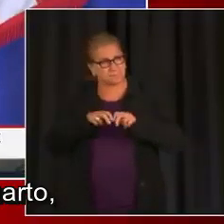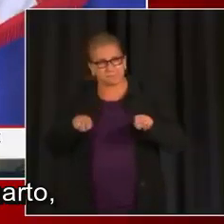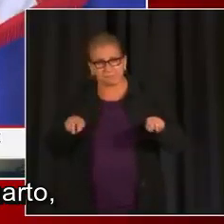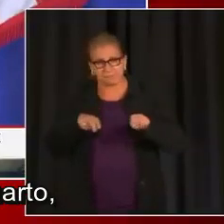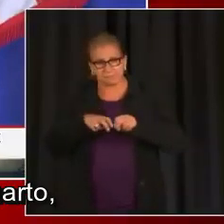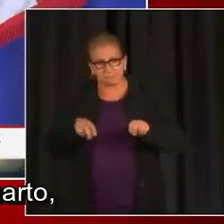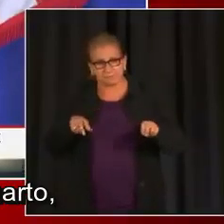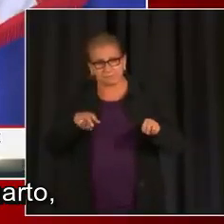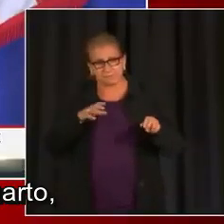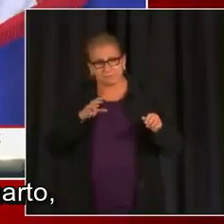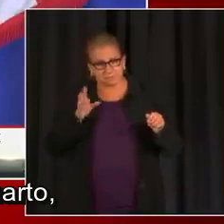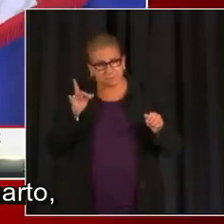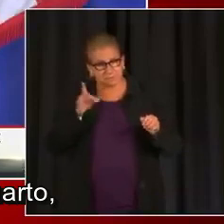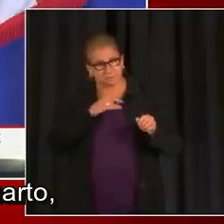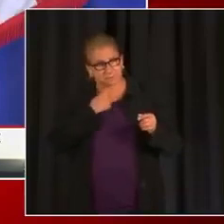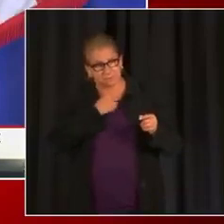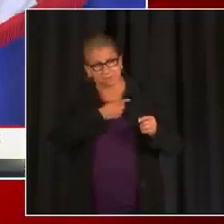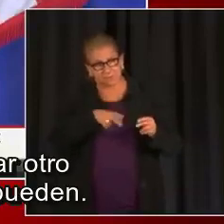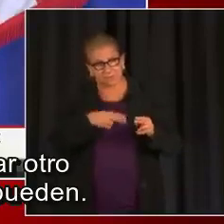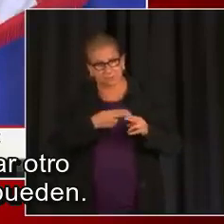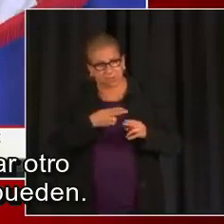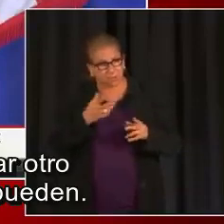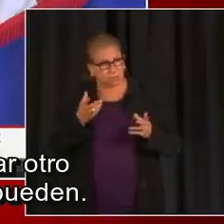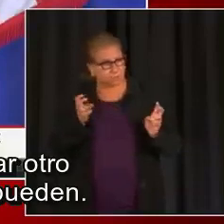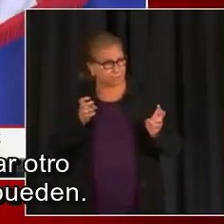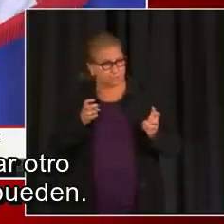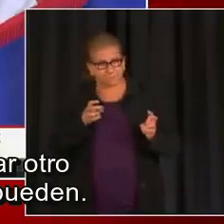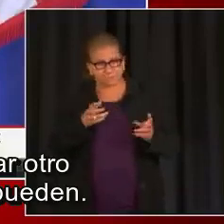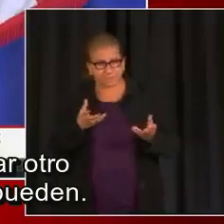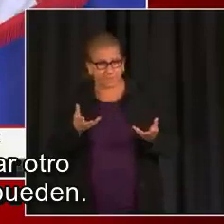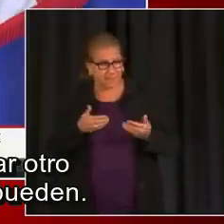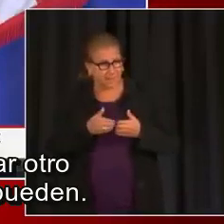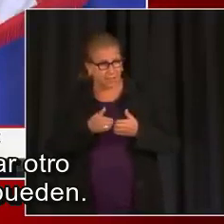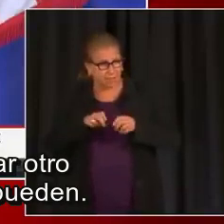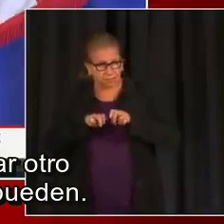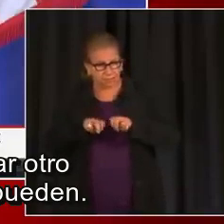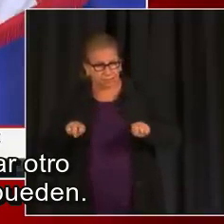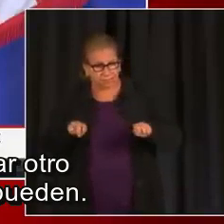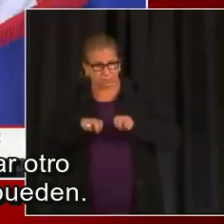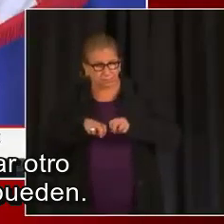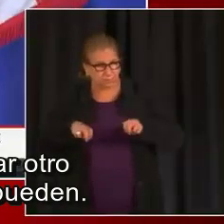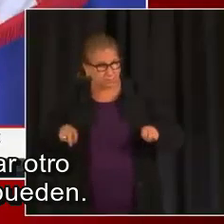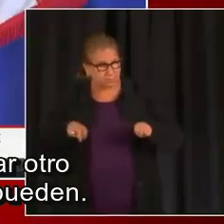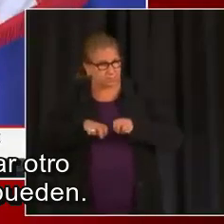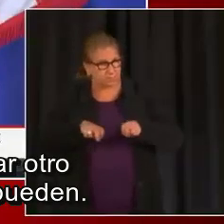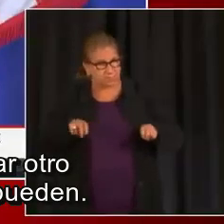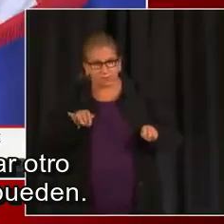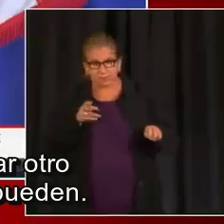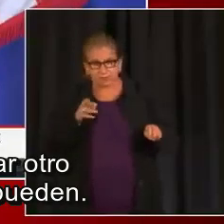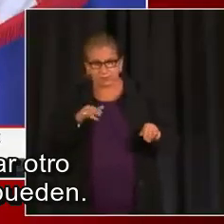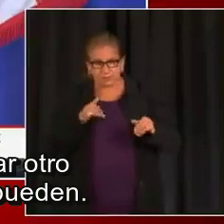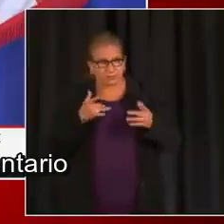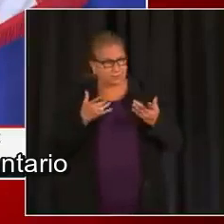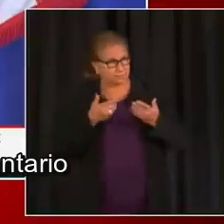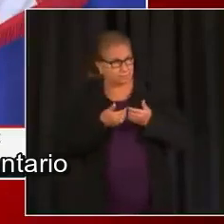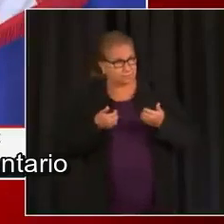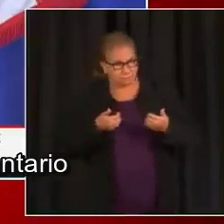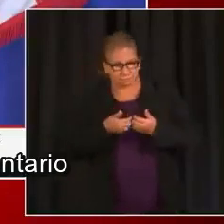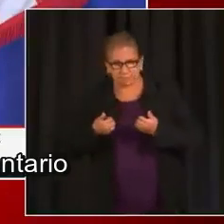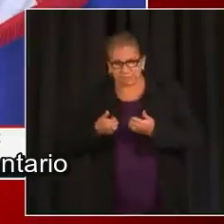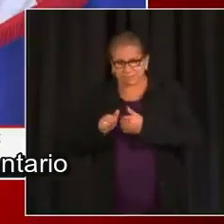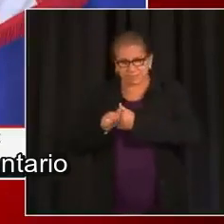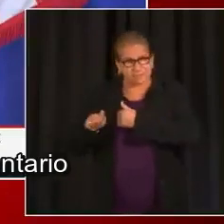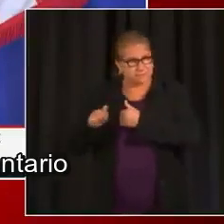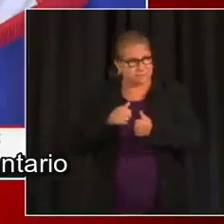23 personas en el mismo cuarto y que ha hablado sobre utilizar el espacio que tienen, pero que están haciendo lo mejor posible que pueden. Y